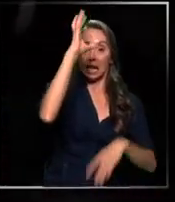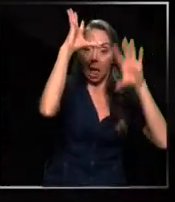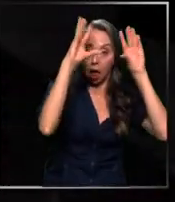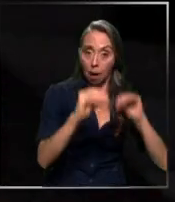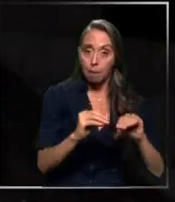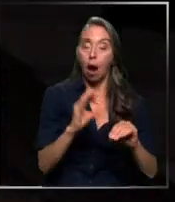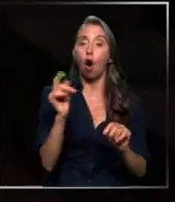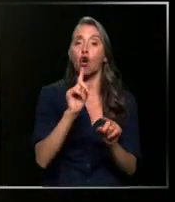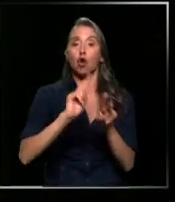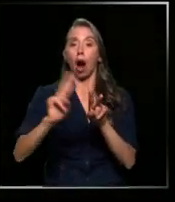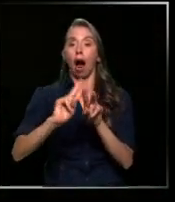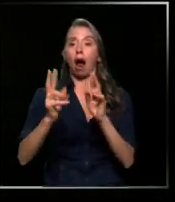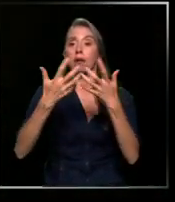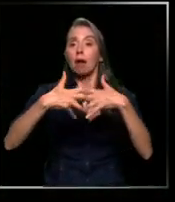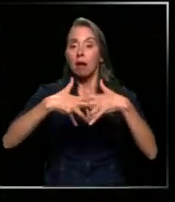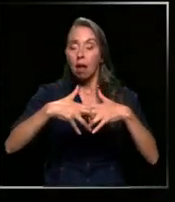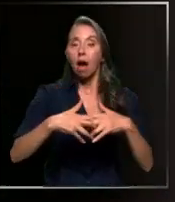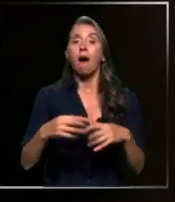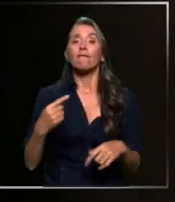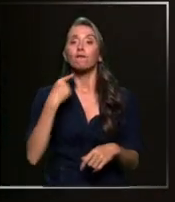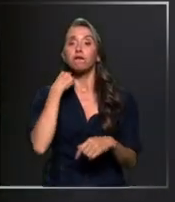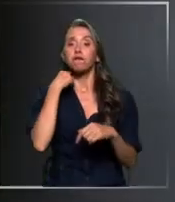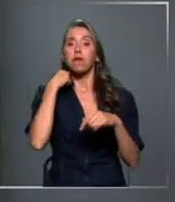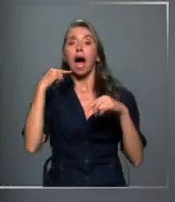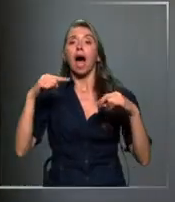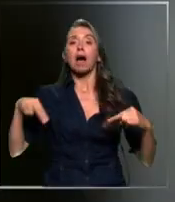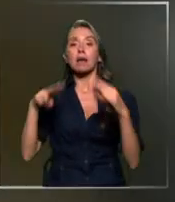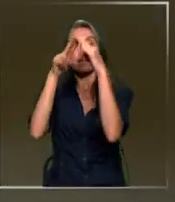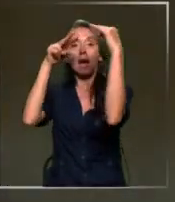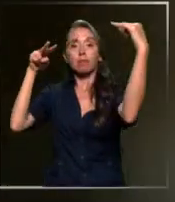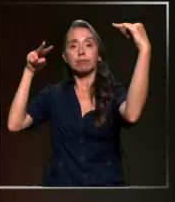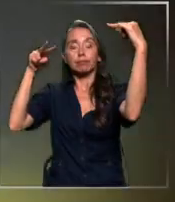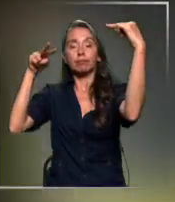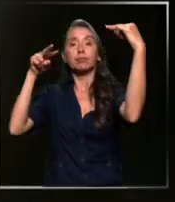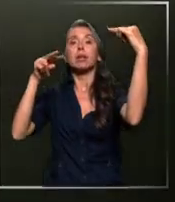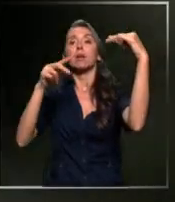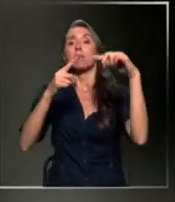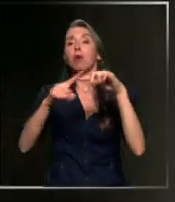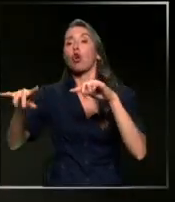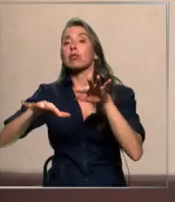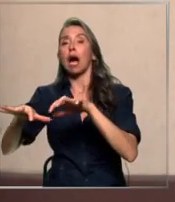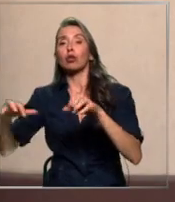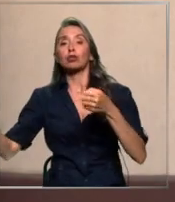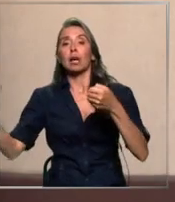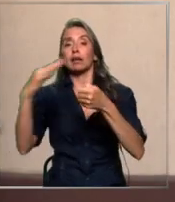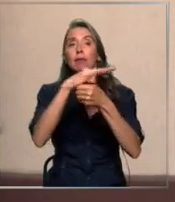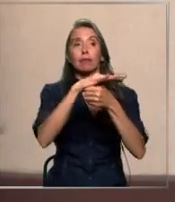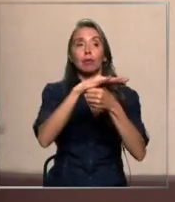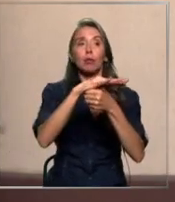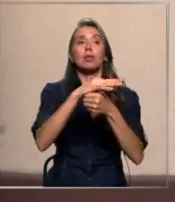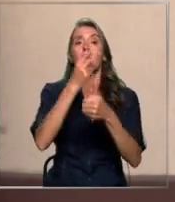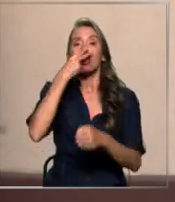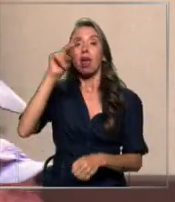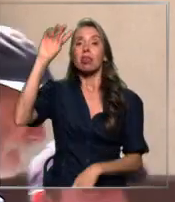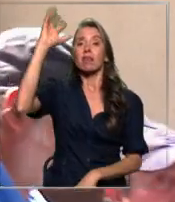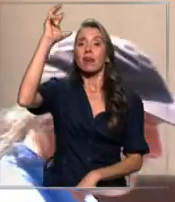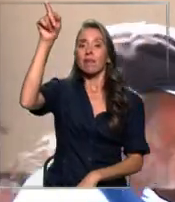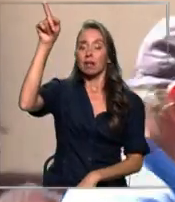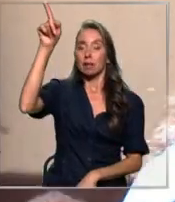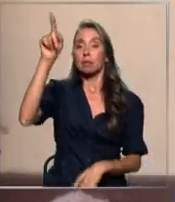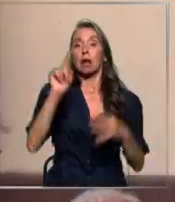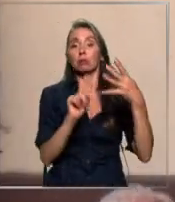falta de mantenimiento, por fallas en las instalaciones, por elementos terceros que no necesariamente tienen que ver con el clima. Y